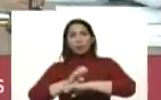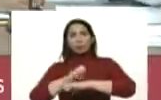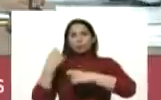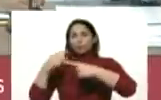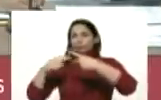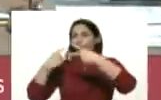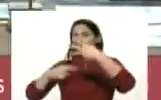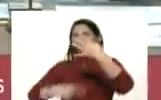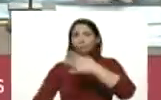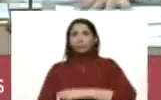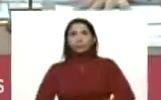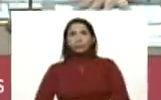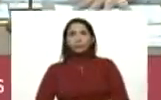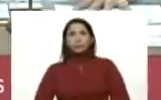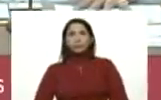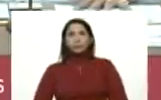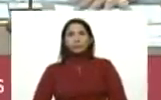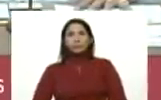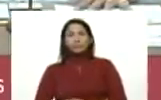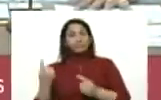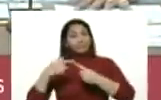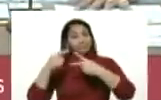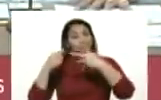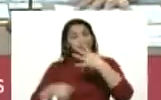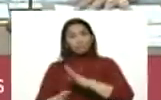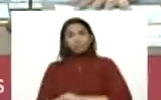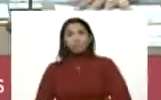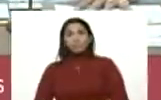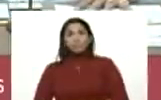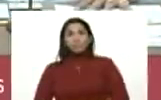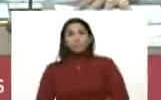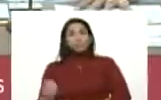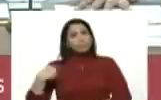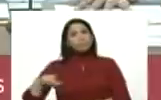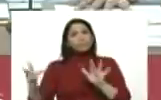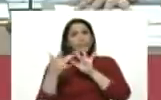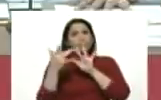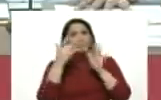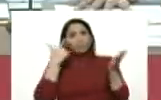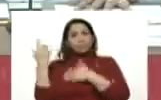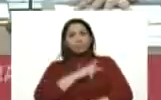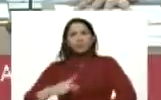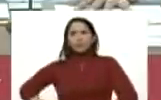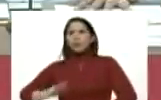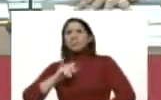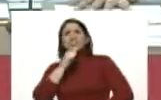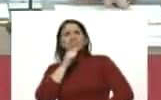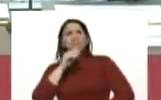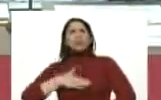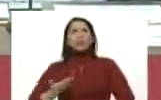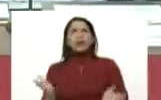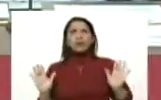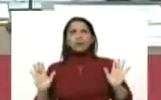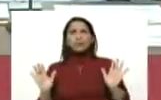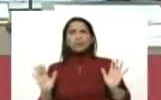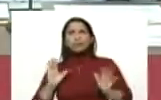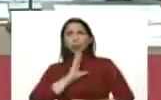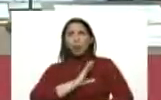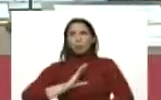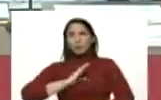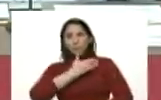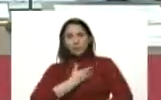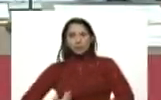por el estilo. Y así por el estilo. Tenemos el contacto, vicepresidenta, quien pudiera de la comisión